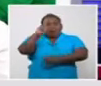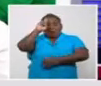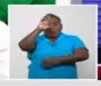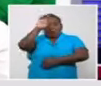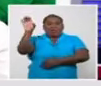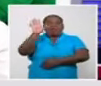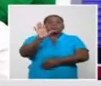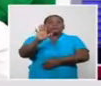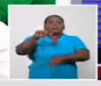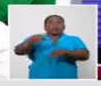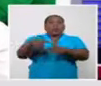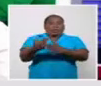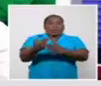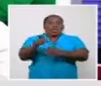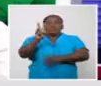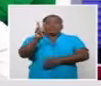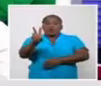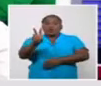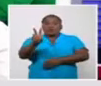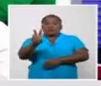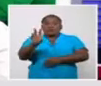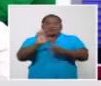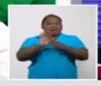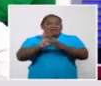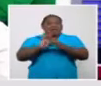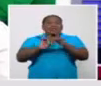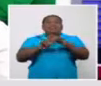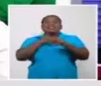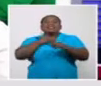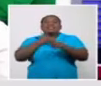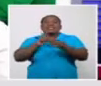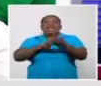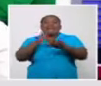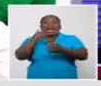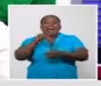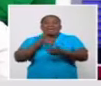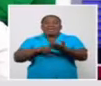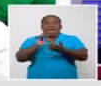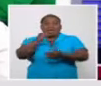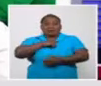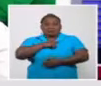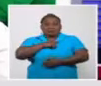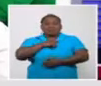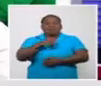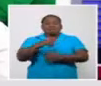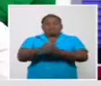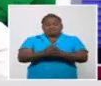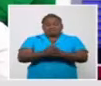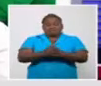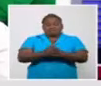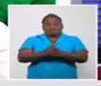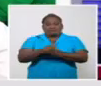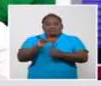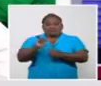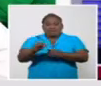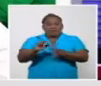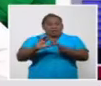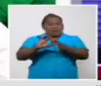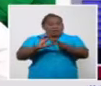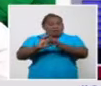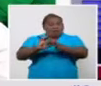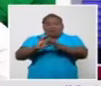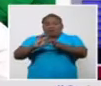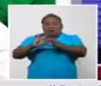en terapia intensiva, pues fueron agravándose sus síntomas